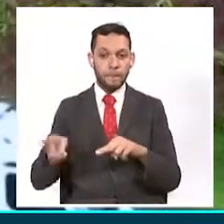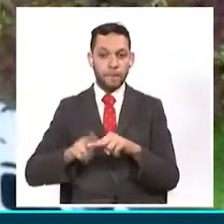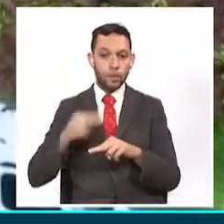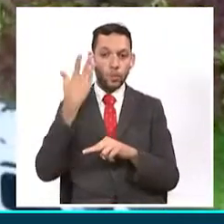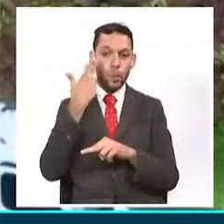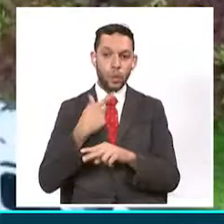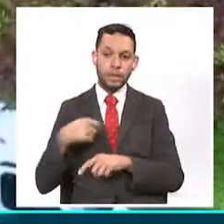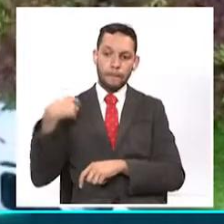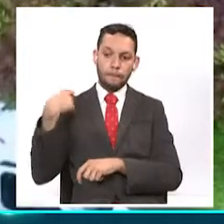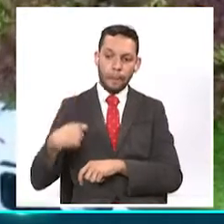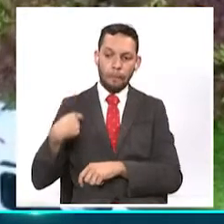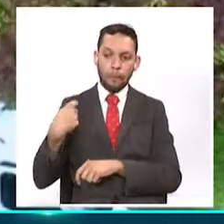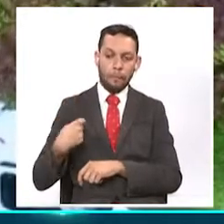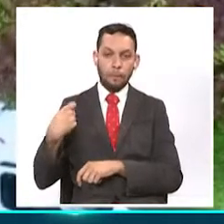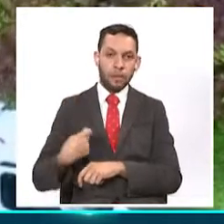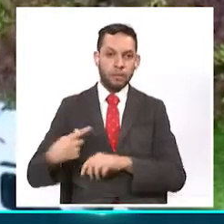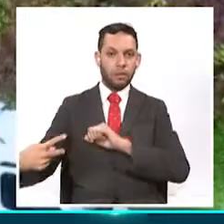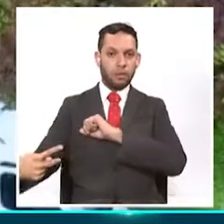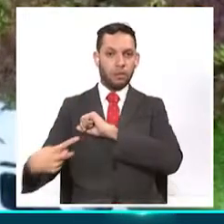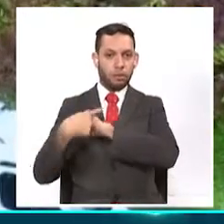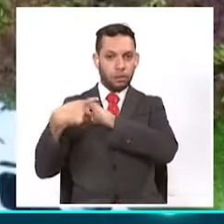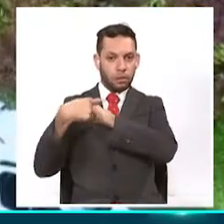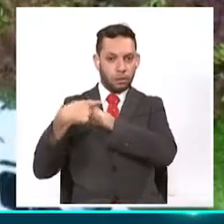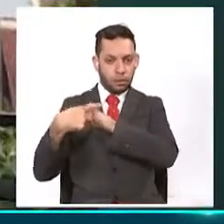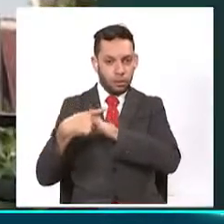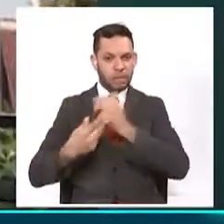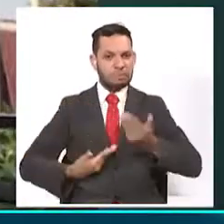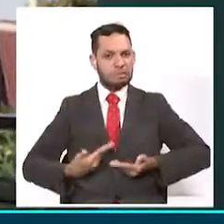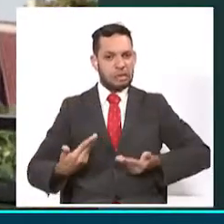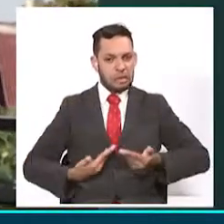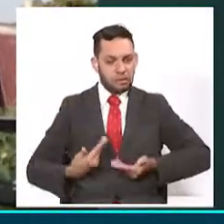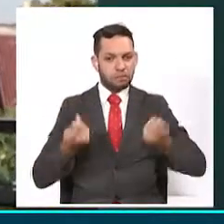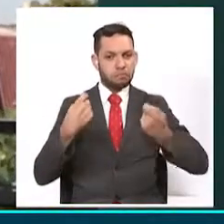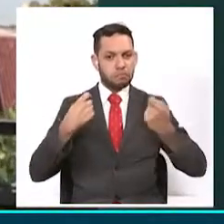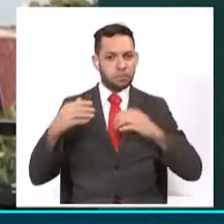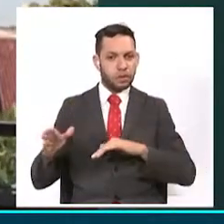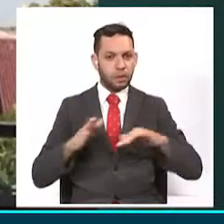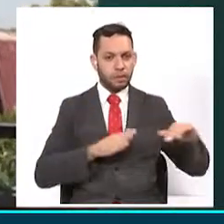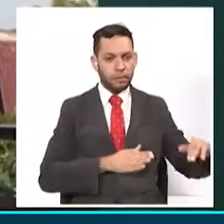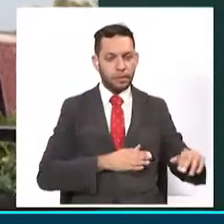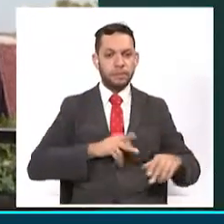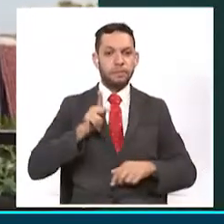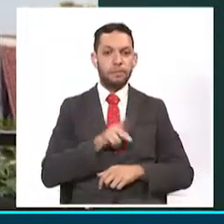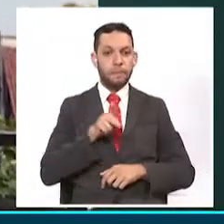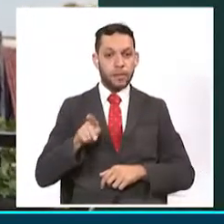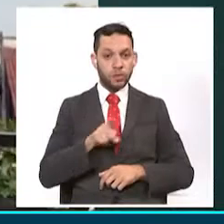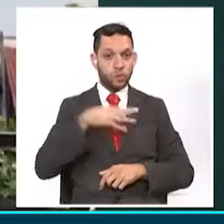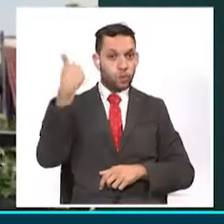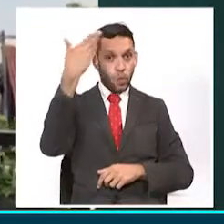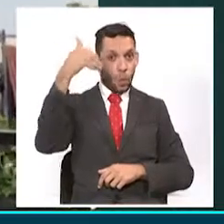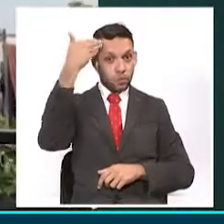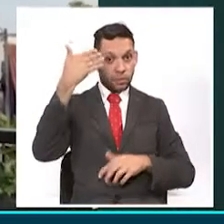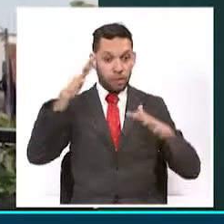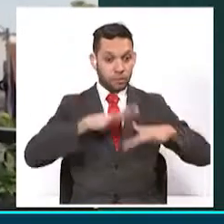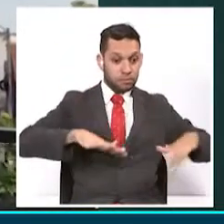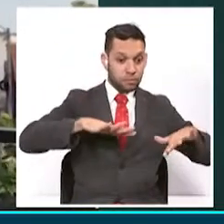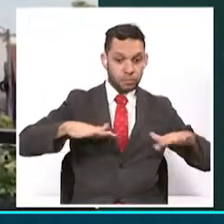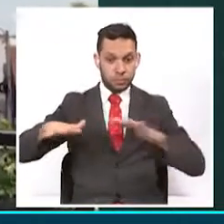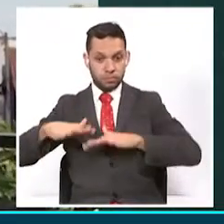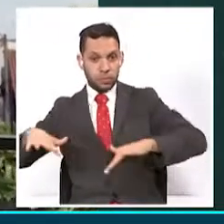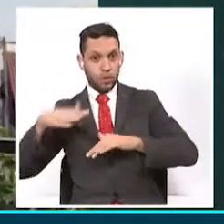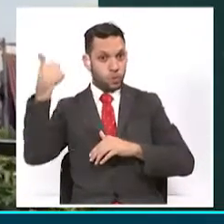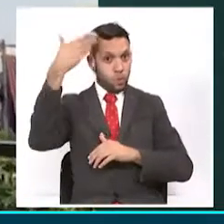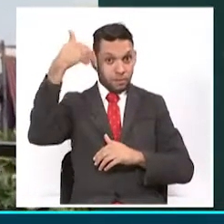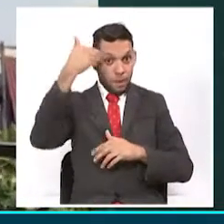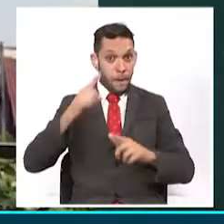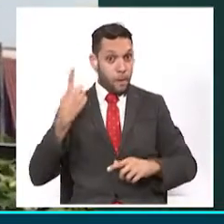quien pase o sobrepase las barreras invisibles que existen entre los barrios al interior de la comuna, pues simplemente